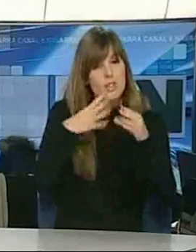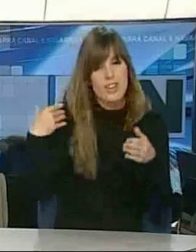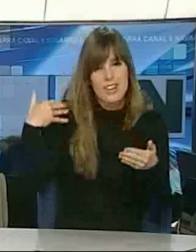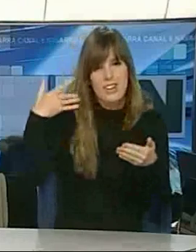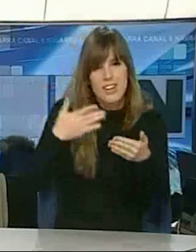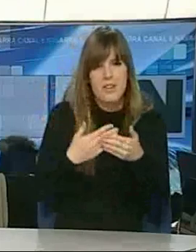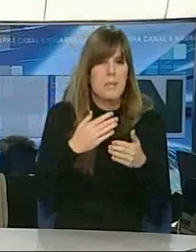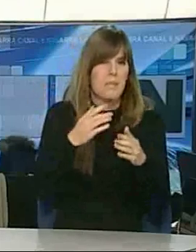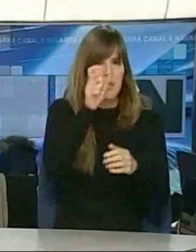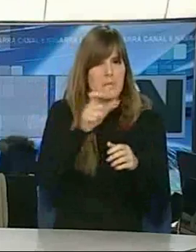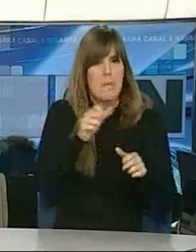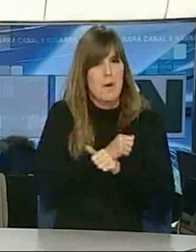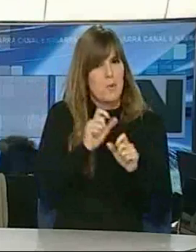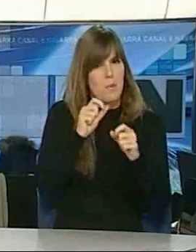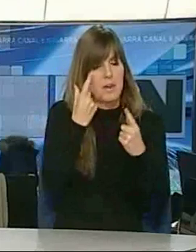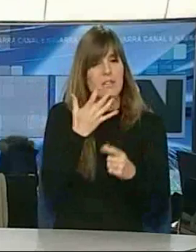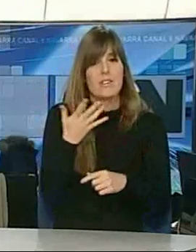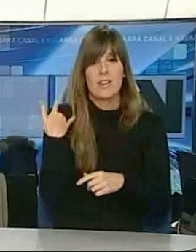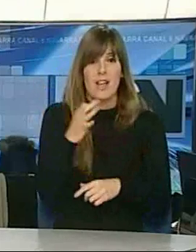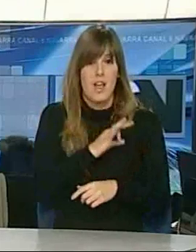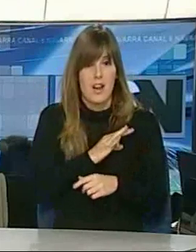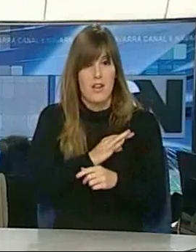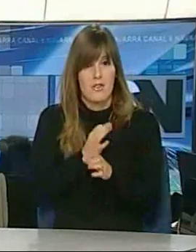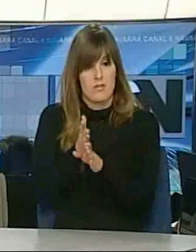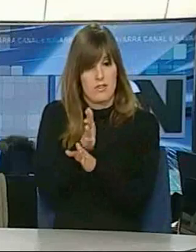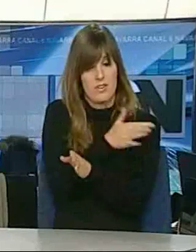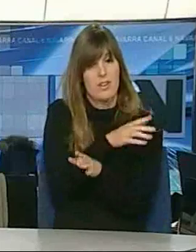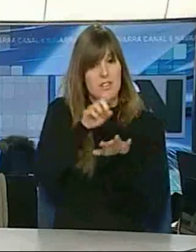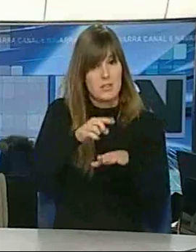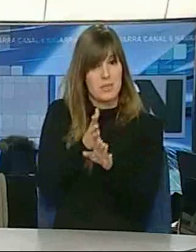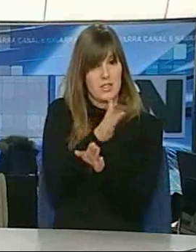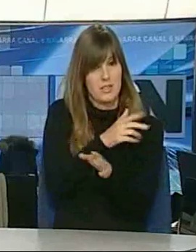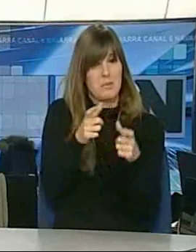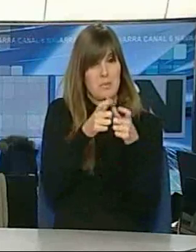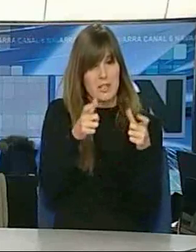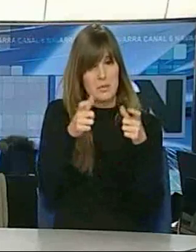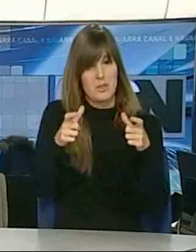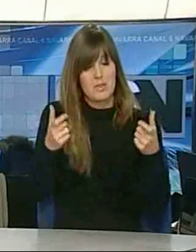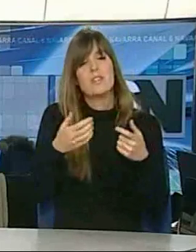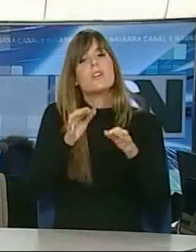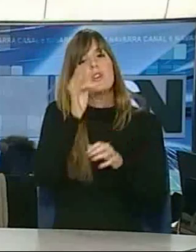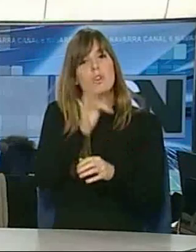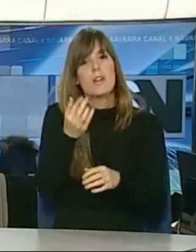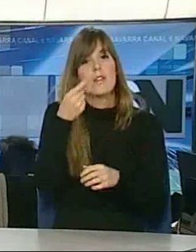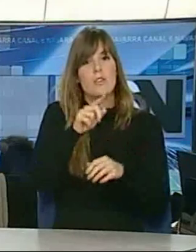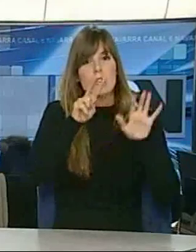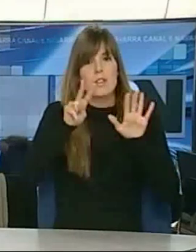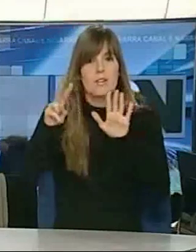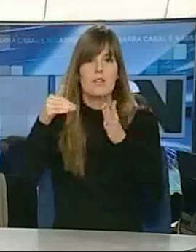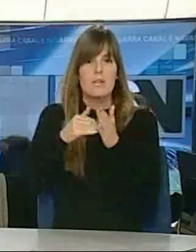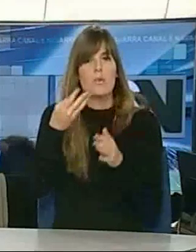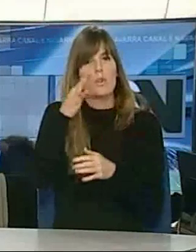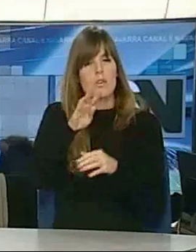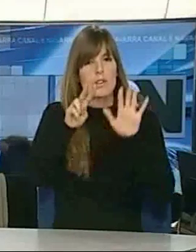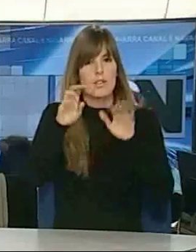comparable. El paro registrado en enero aumentó por sexto mes consecutivo y sumó 177.470 personas